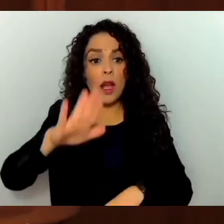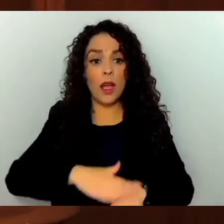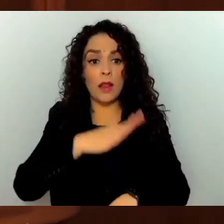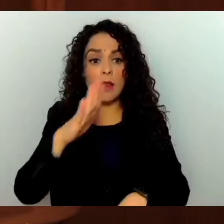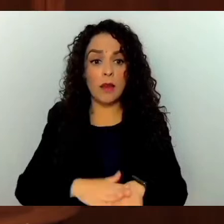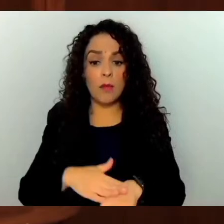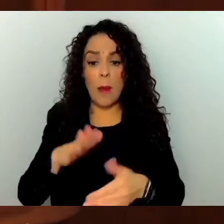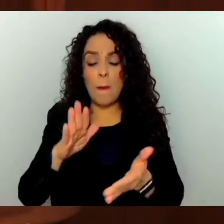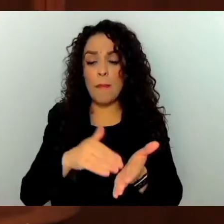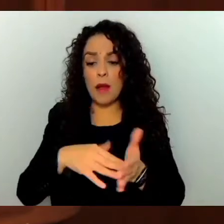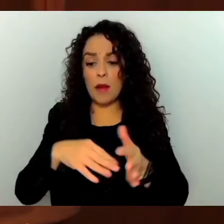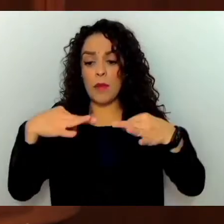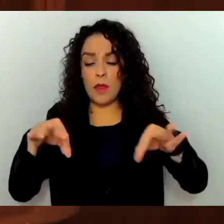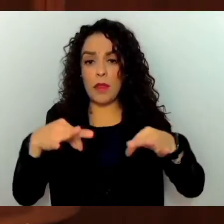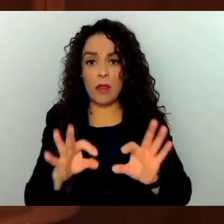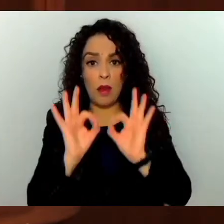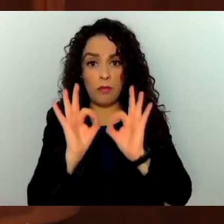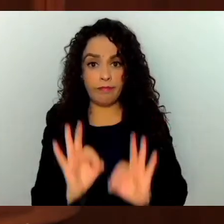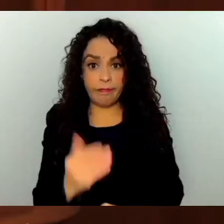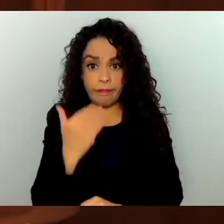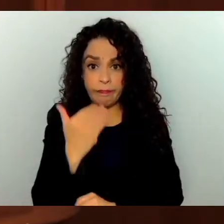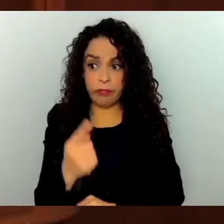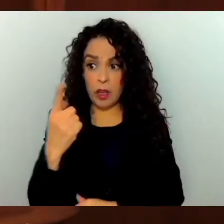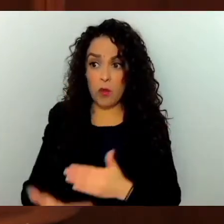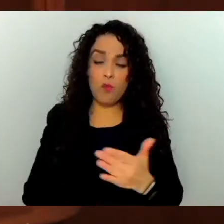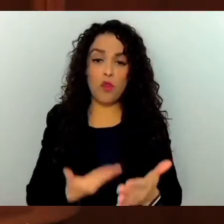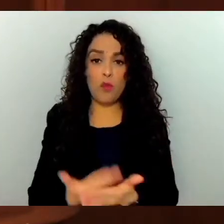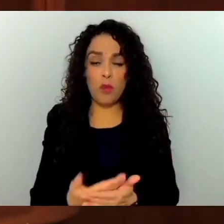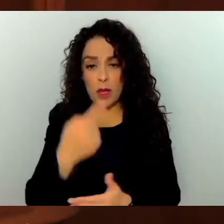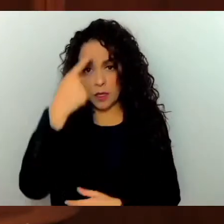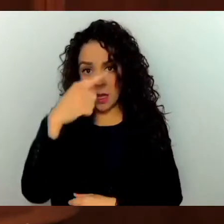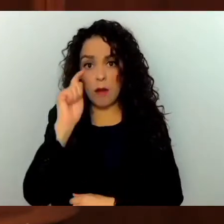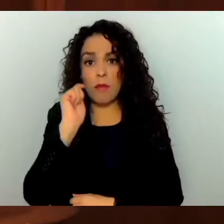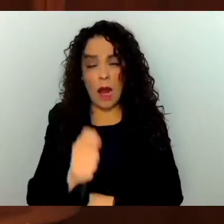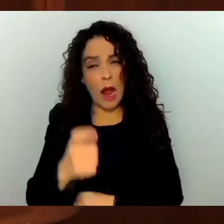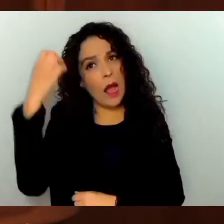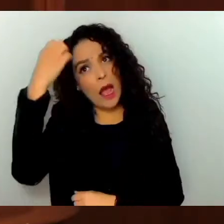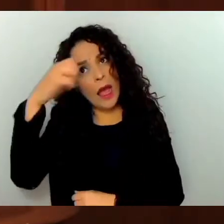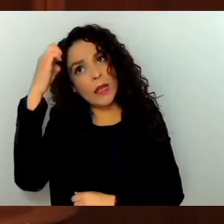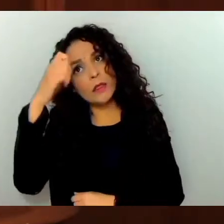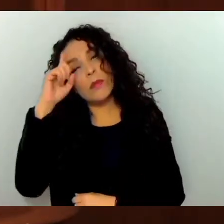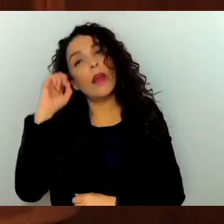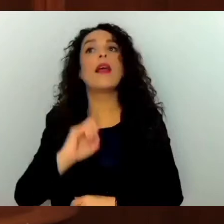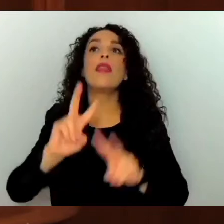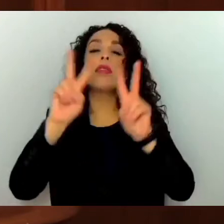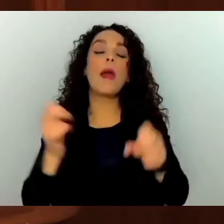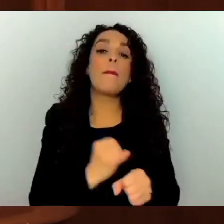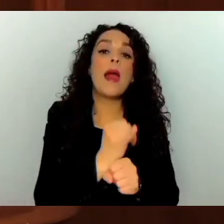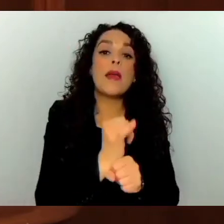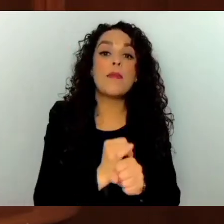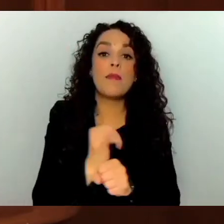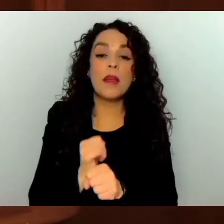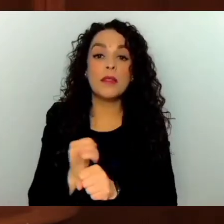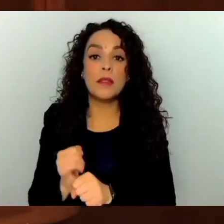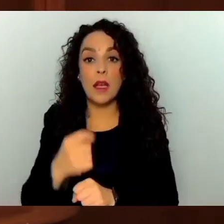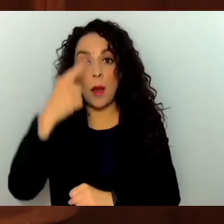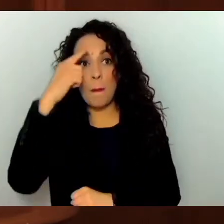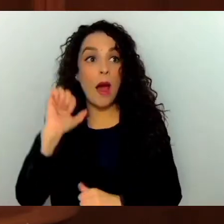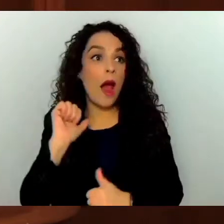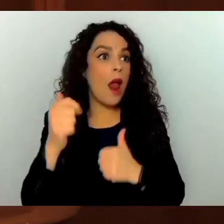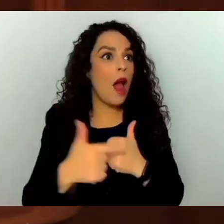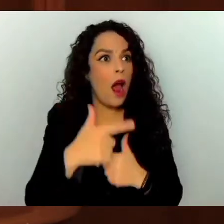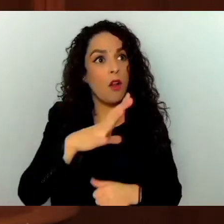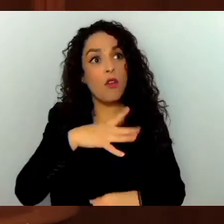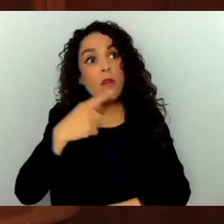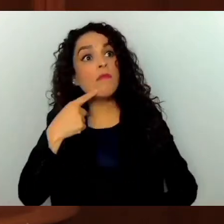idoneidad, la propuesta del programa de trabajo y la experiencia de materia de investigación y persecución de delitos de